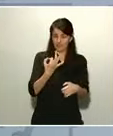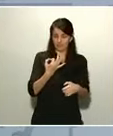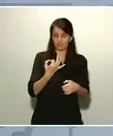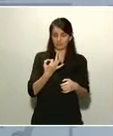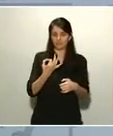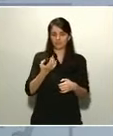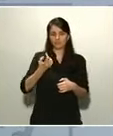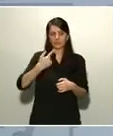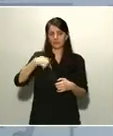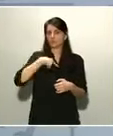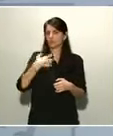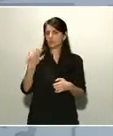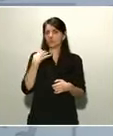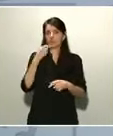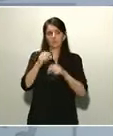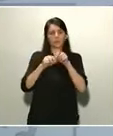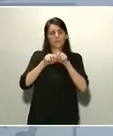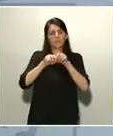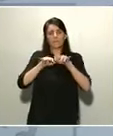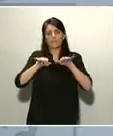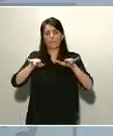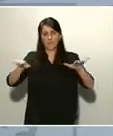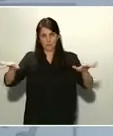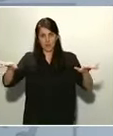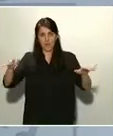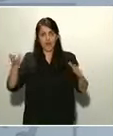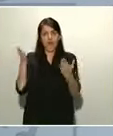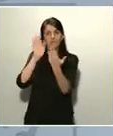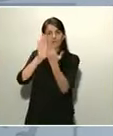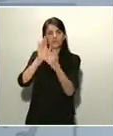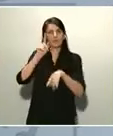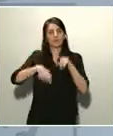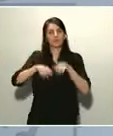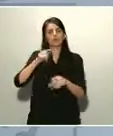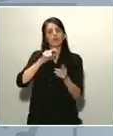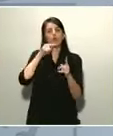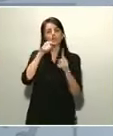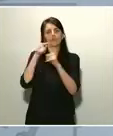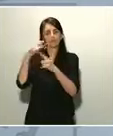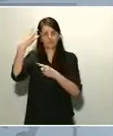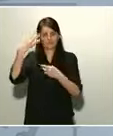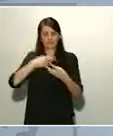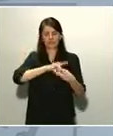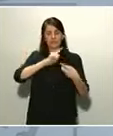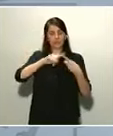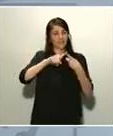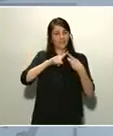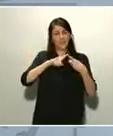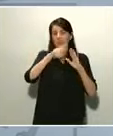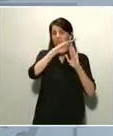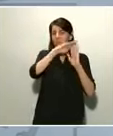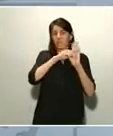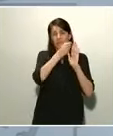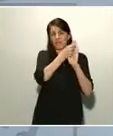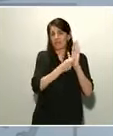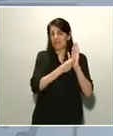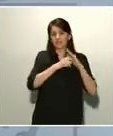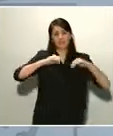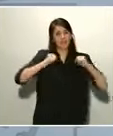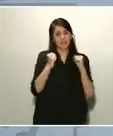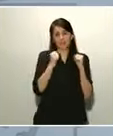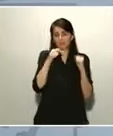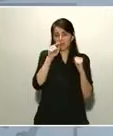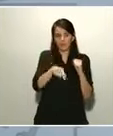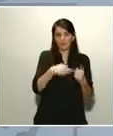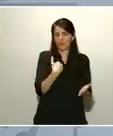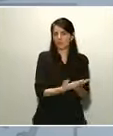pandemia en base a tres objetivos fundamentales. El primero tiene que ser el de las medidas de aislamiento, que se han demostrado ser las más eficaces para poder